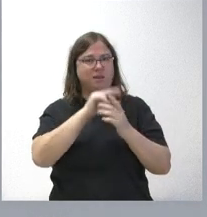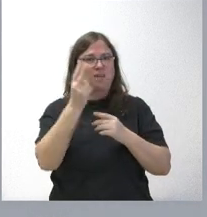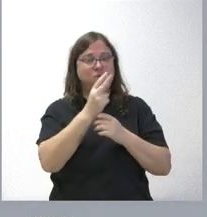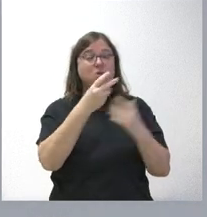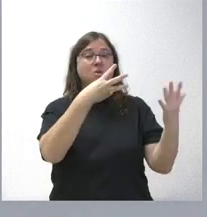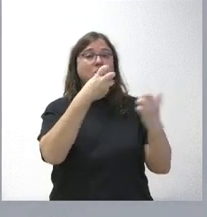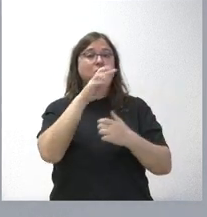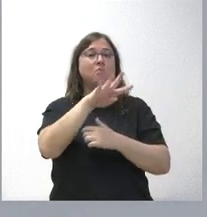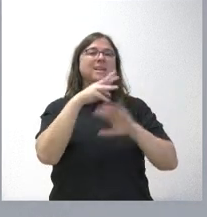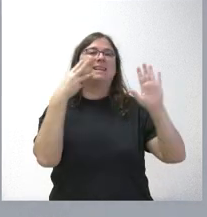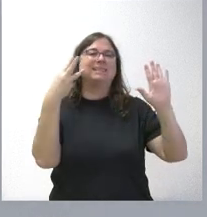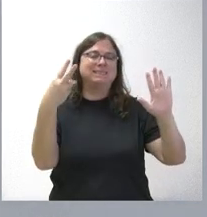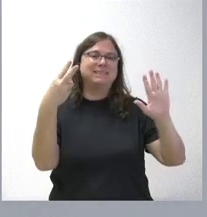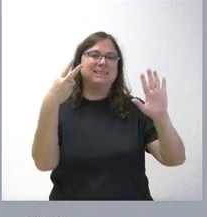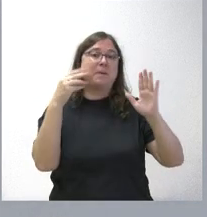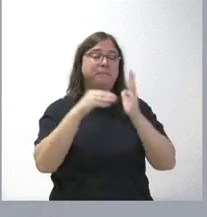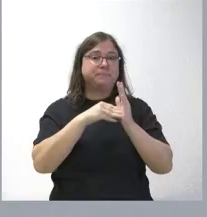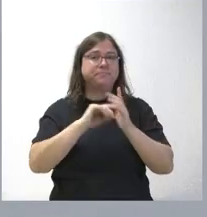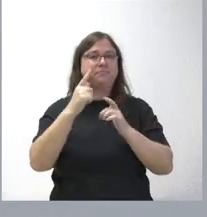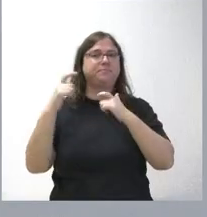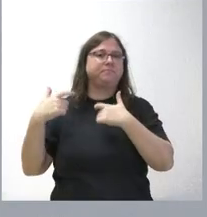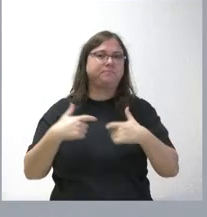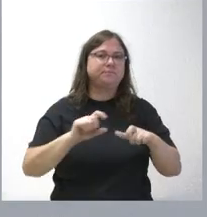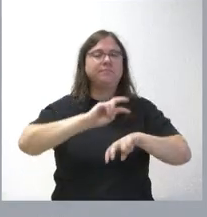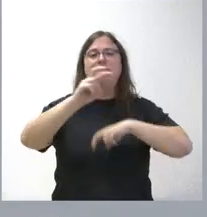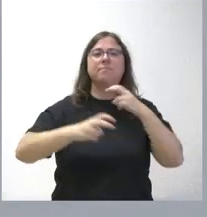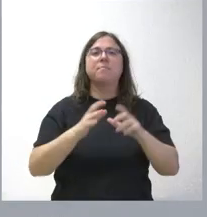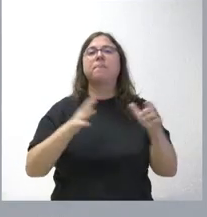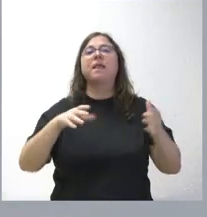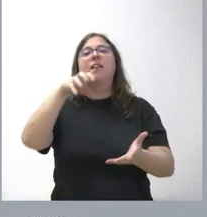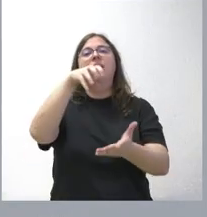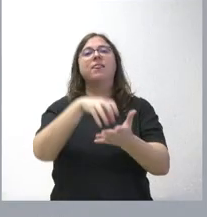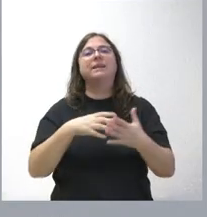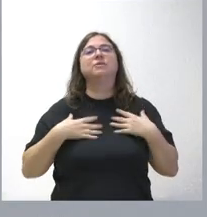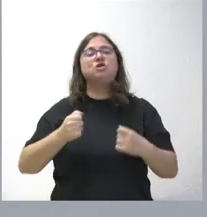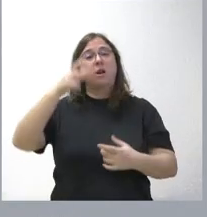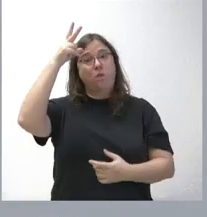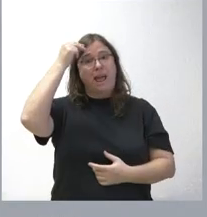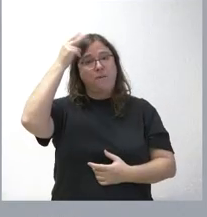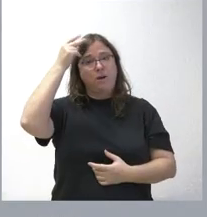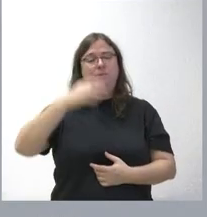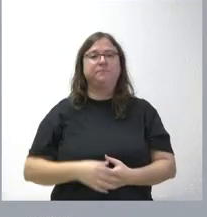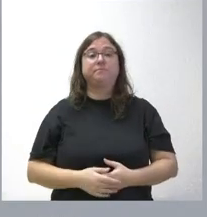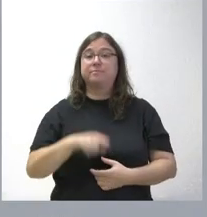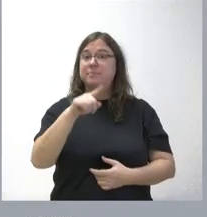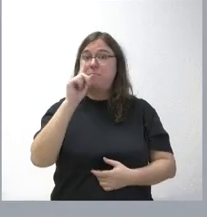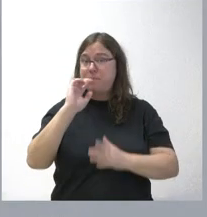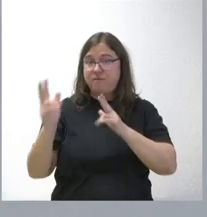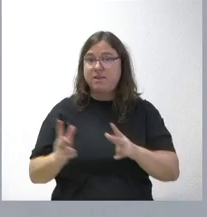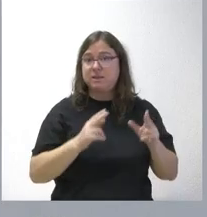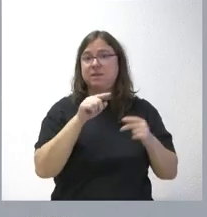847.000 euros para la primera fase de las obras de reforma y ampliación del centro de salud de Arevalo. En esta primera fase